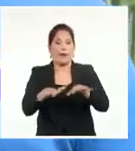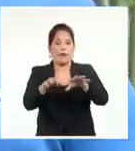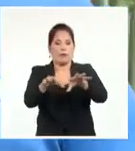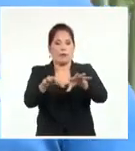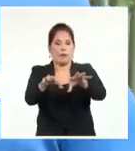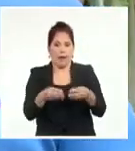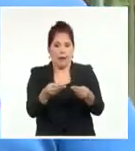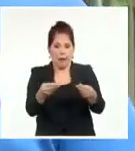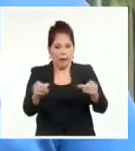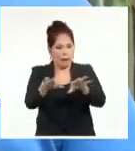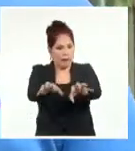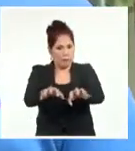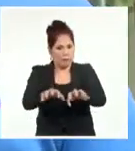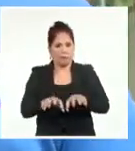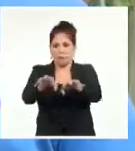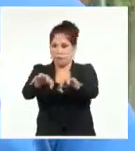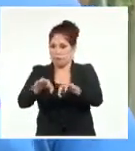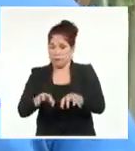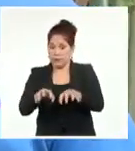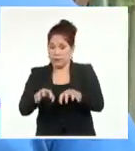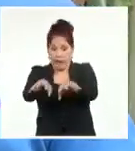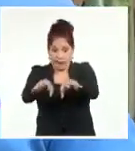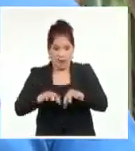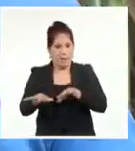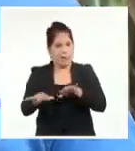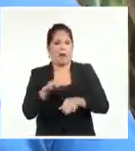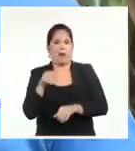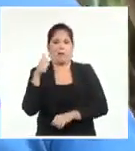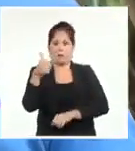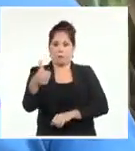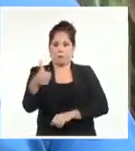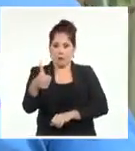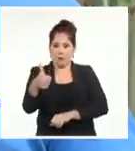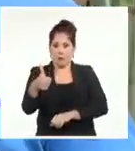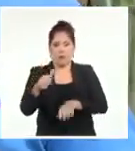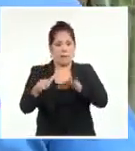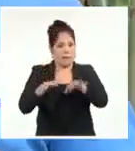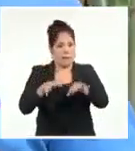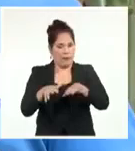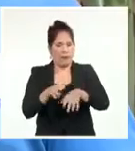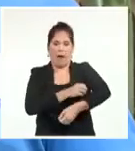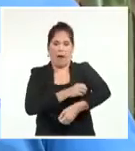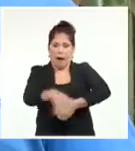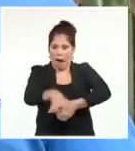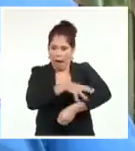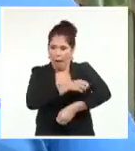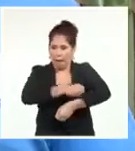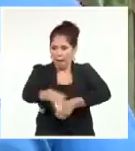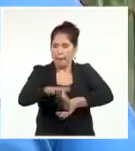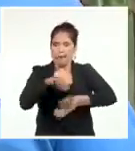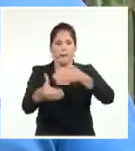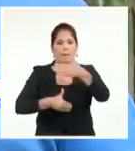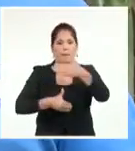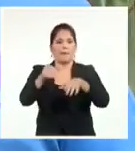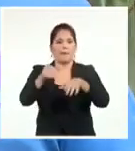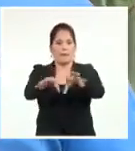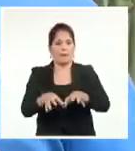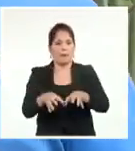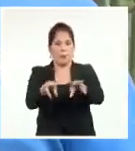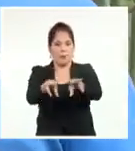es limitante. La tierra hay que prepararla bien preparada, darle los procesos que lleva.